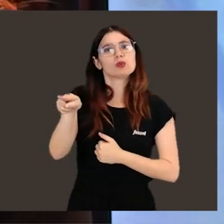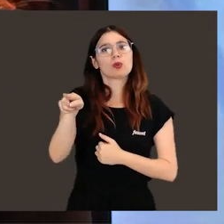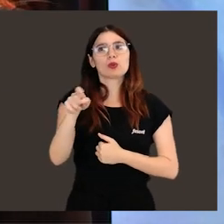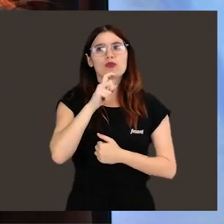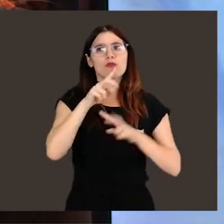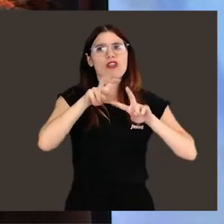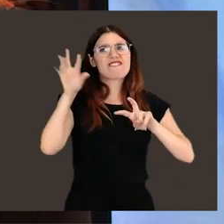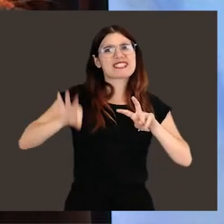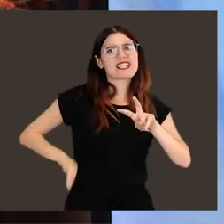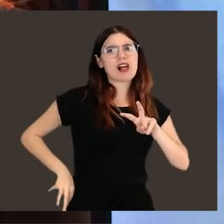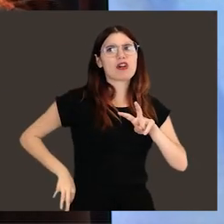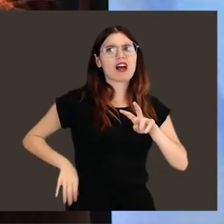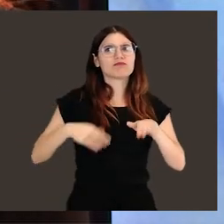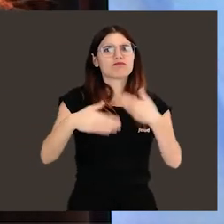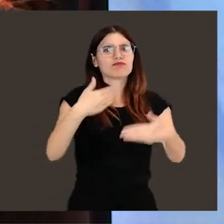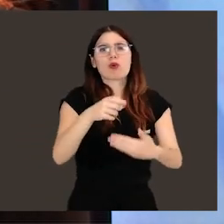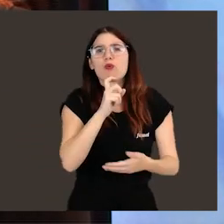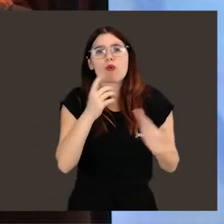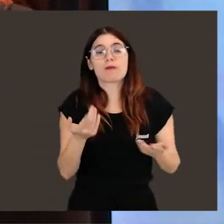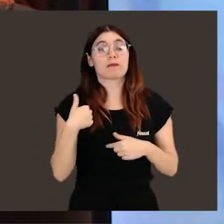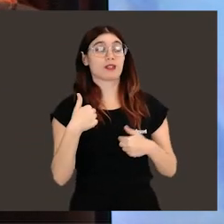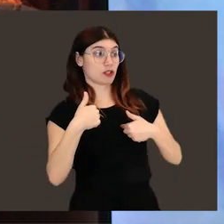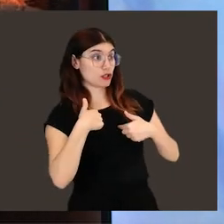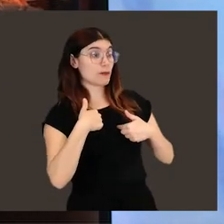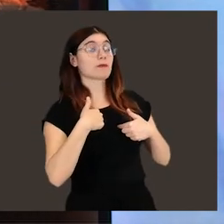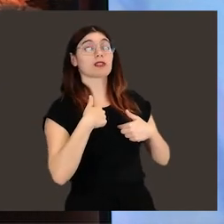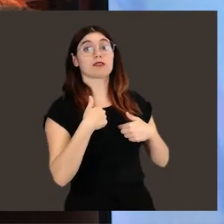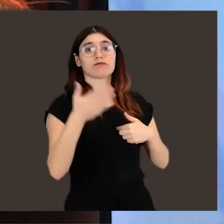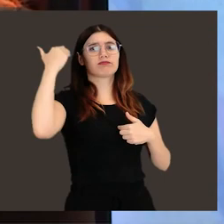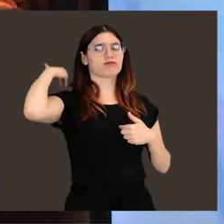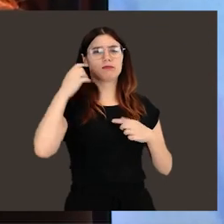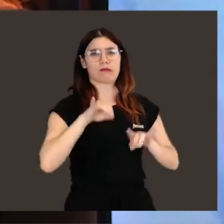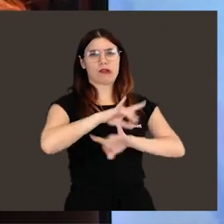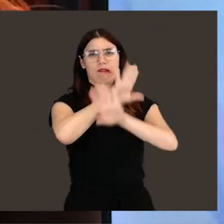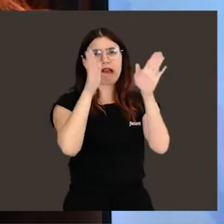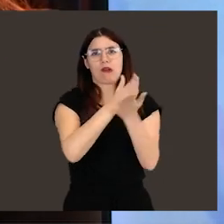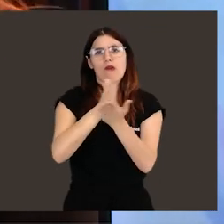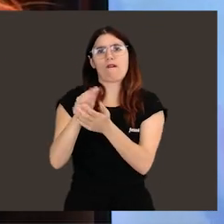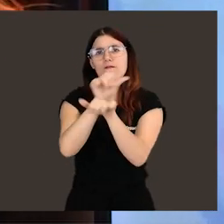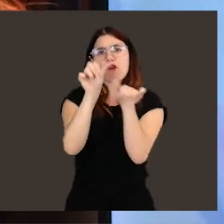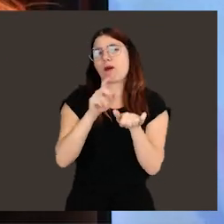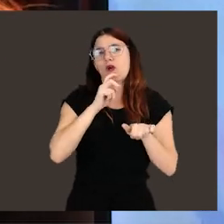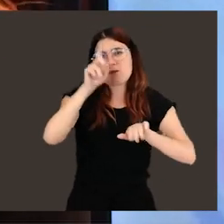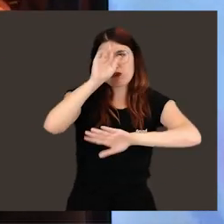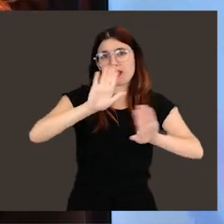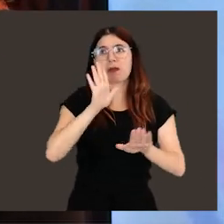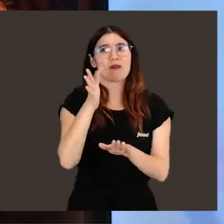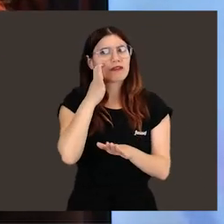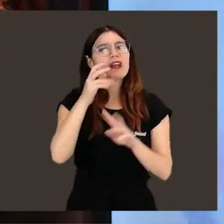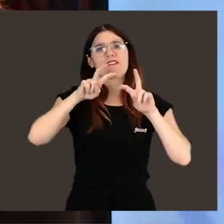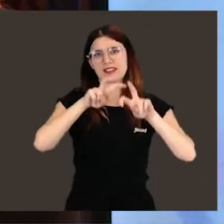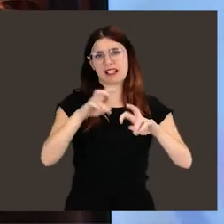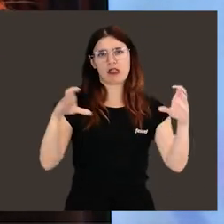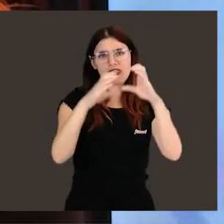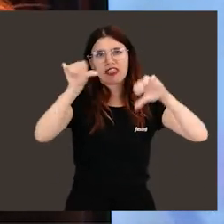llegas ahora, García Alonso, a ser investigadora? Eso lo tenía bastante claro que de alguna forma u otra me iba a dedicar a algo